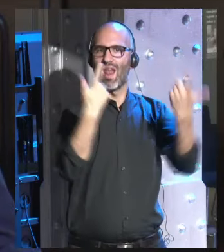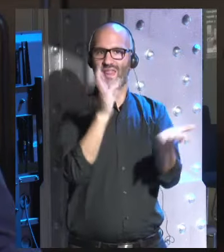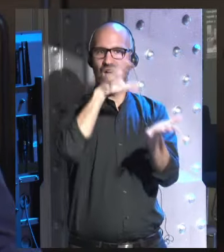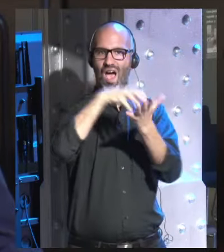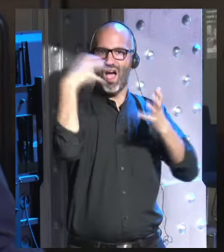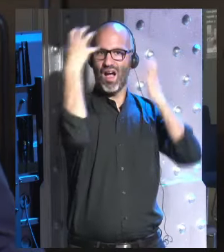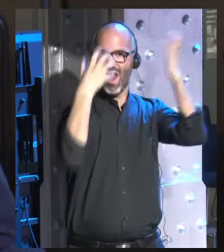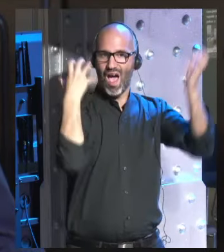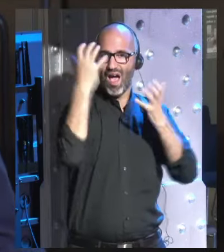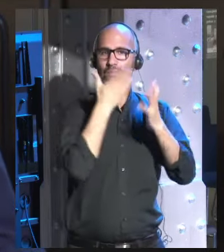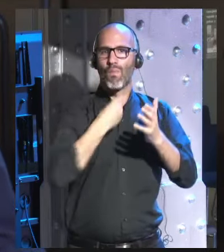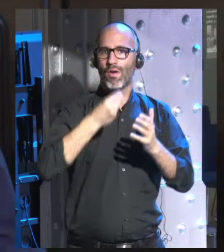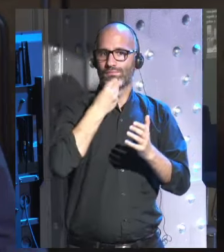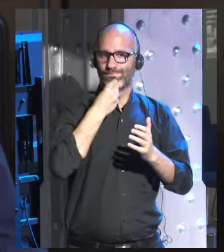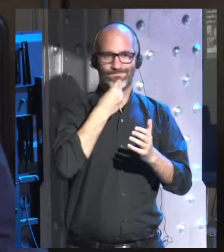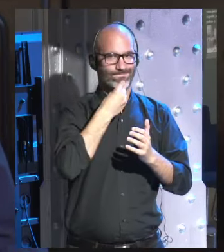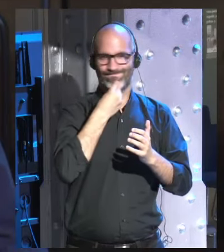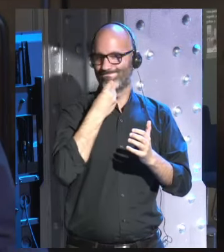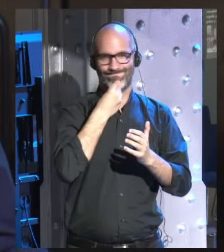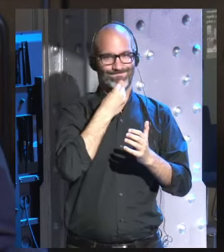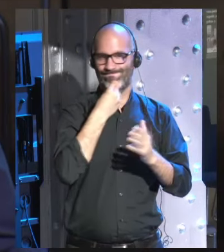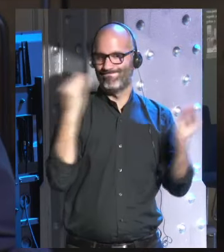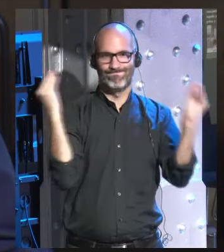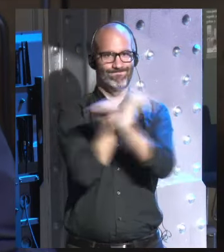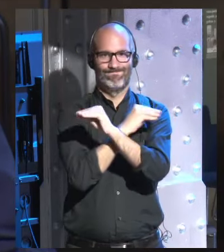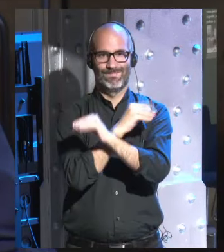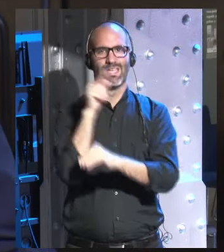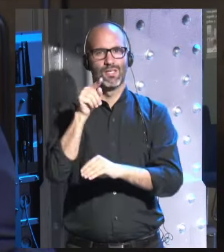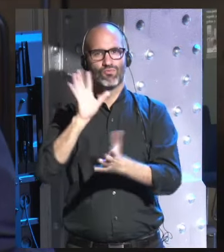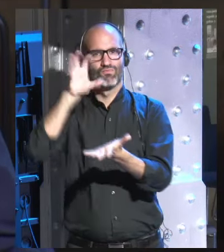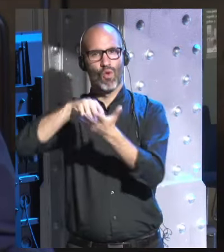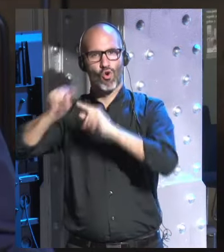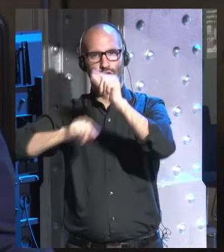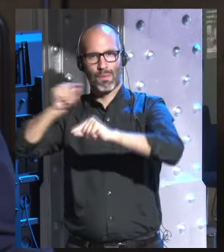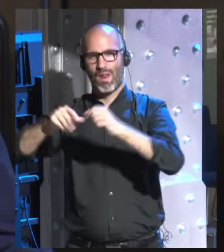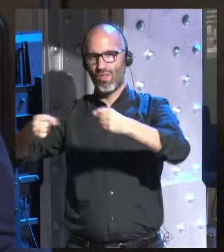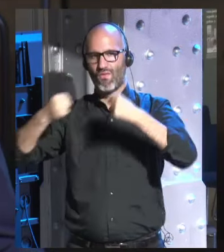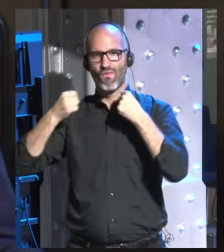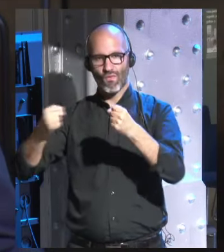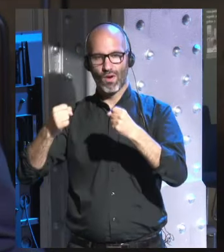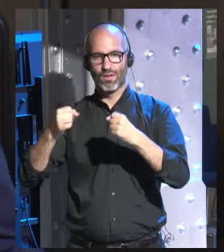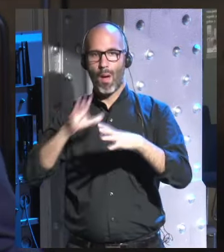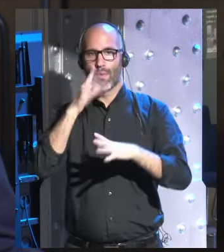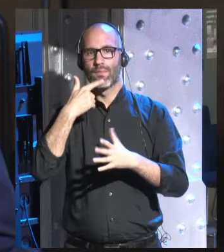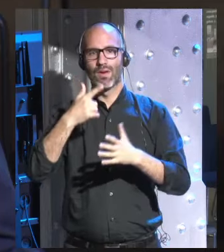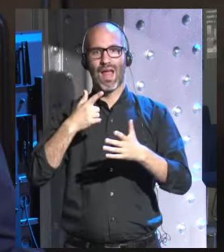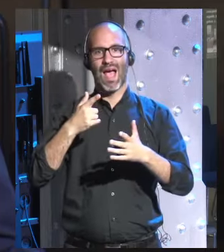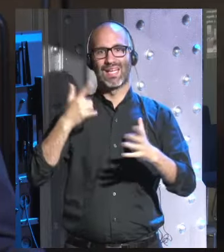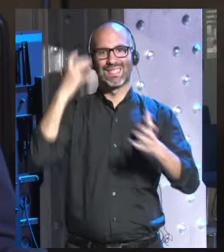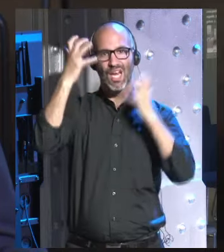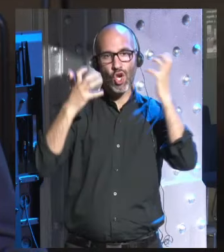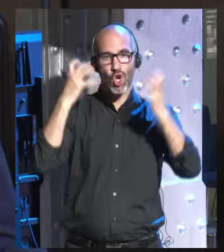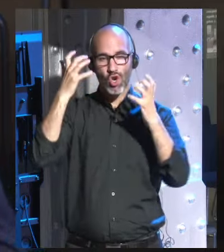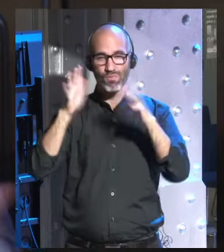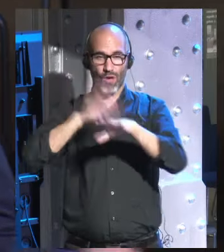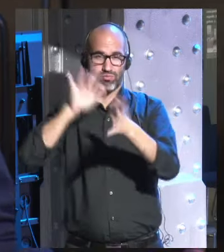no es una de las fuentes más importantes de contaminación y de cambio climático la tecnología nos da la posibilidad